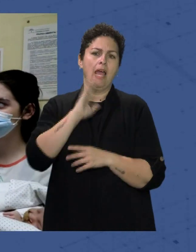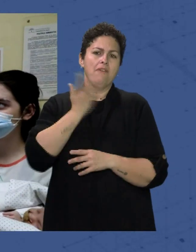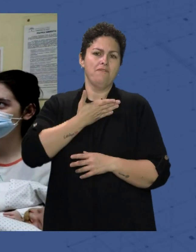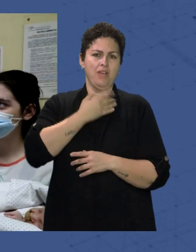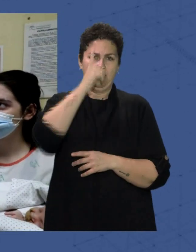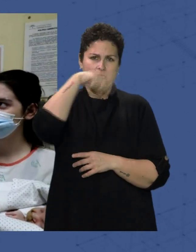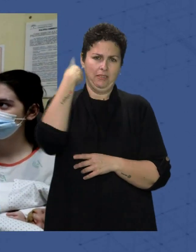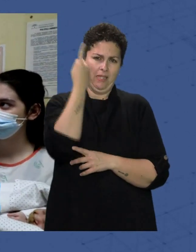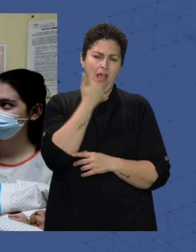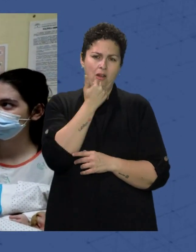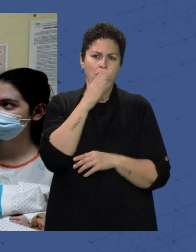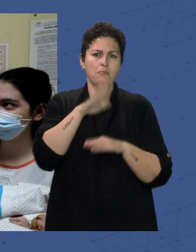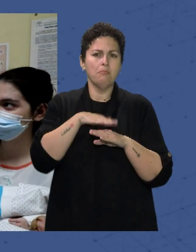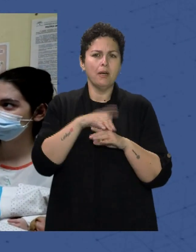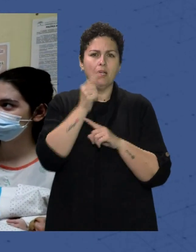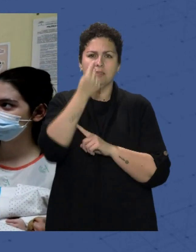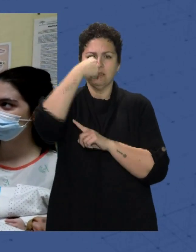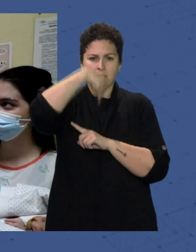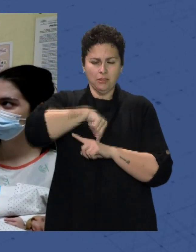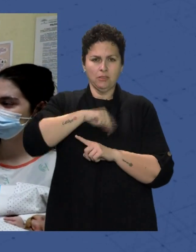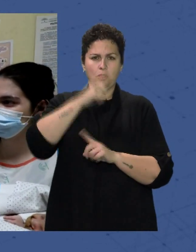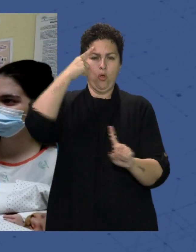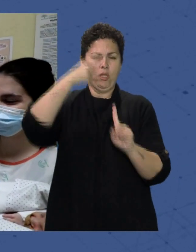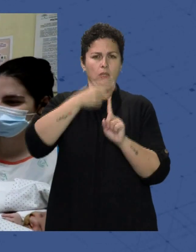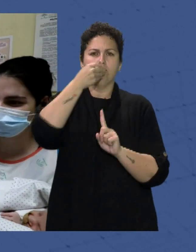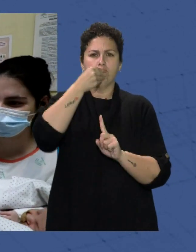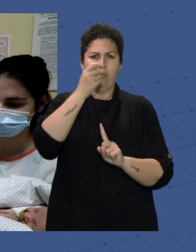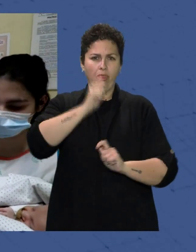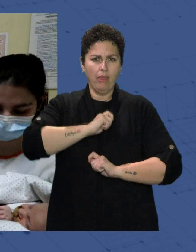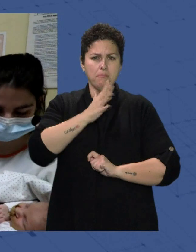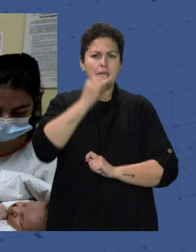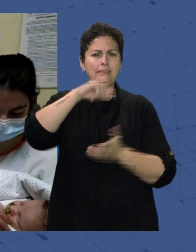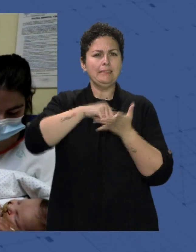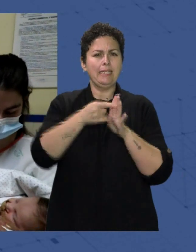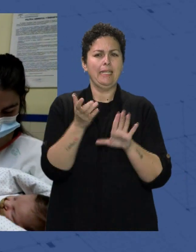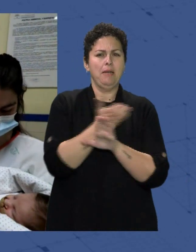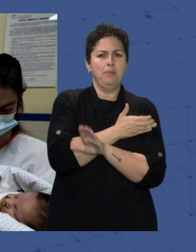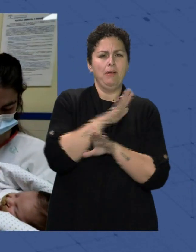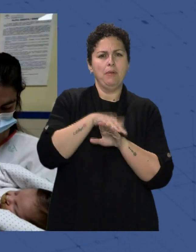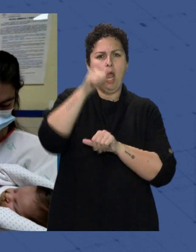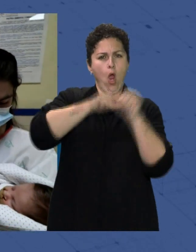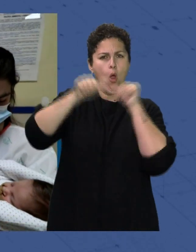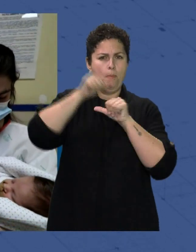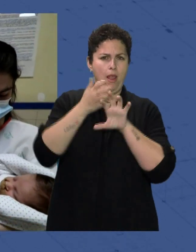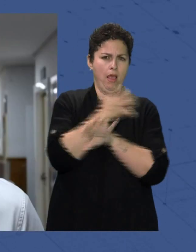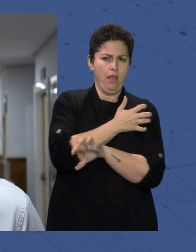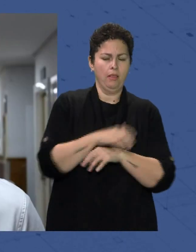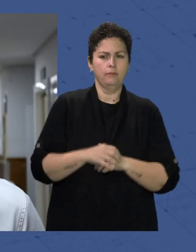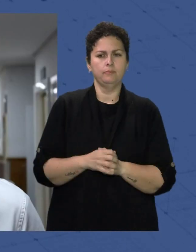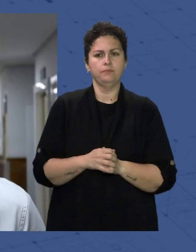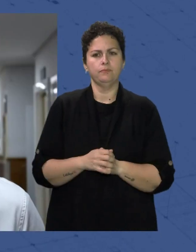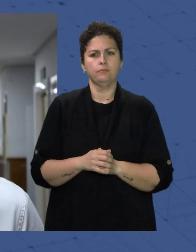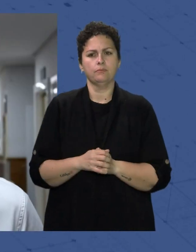Para implantarle una sonda para alimentarle Y llevar a cabo una técnica previa a la cirugía Aproximar los